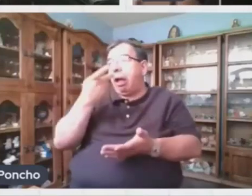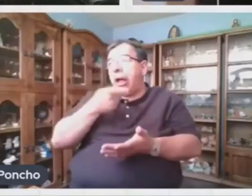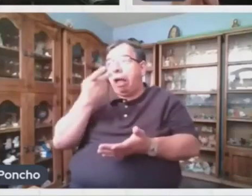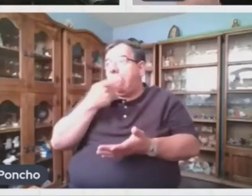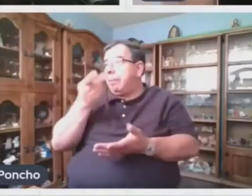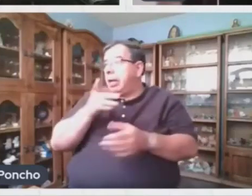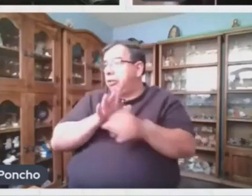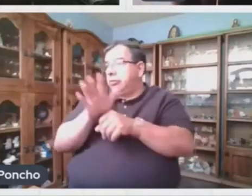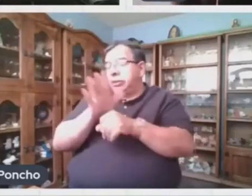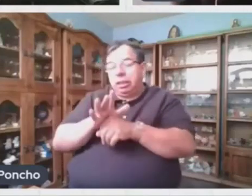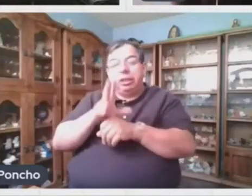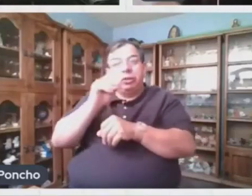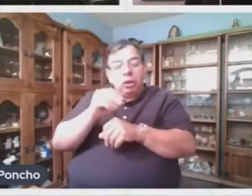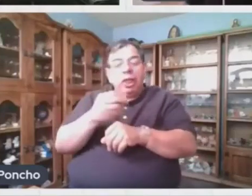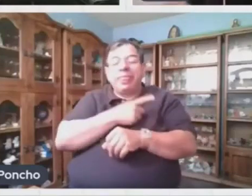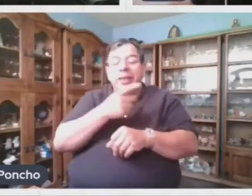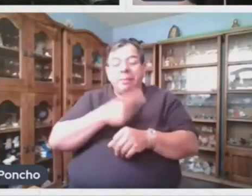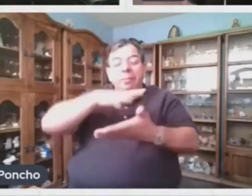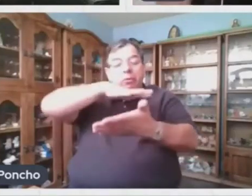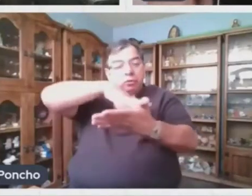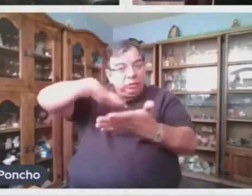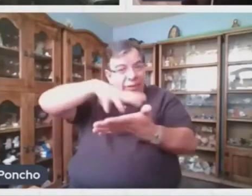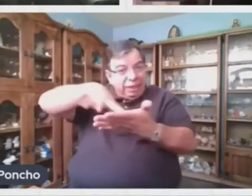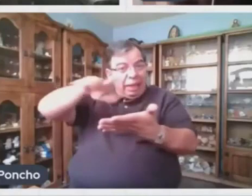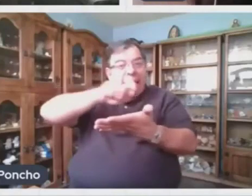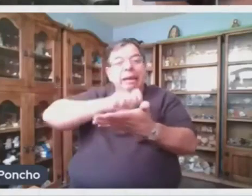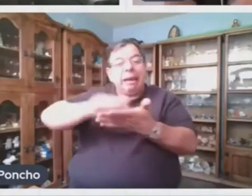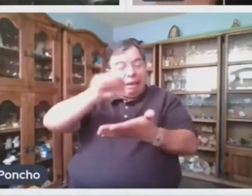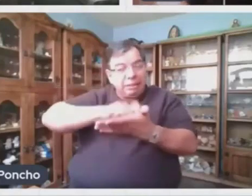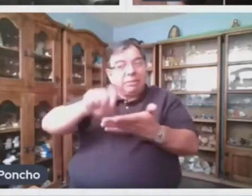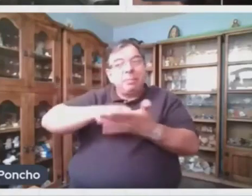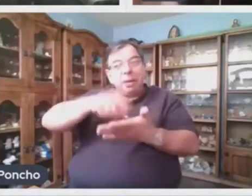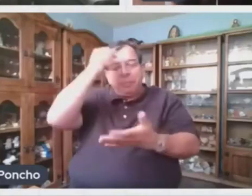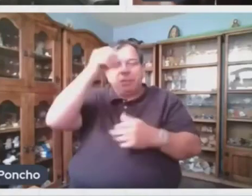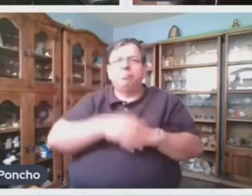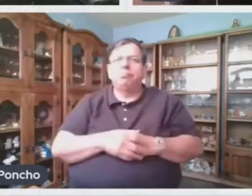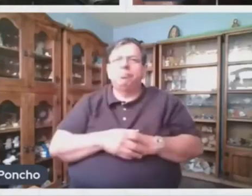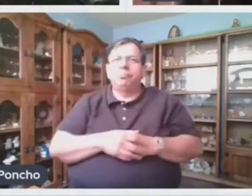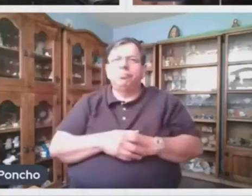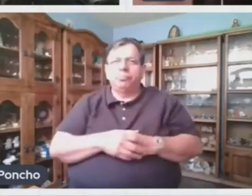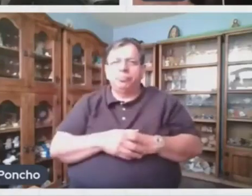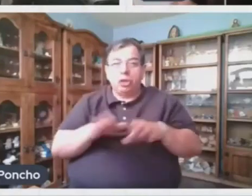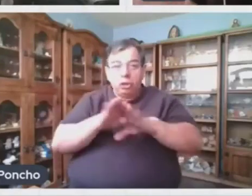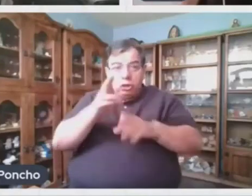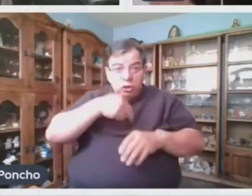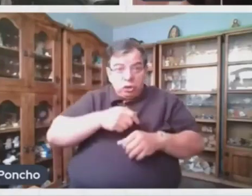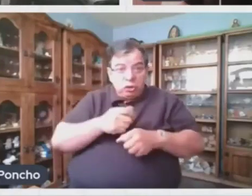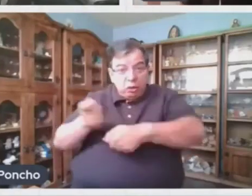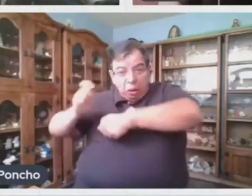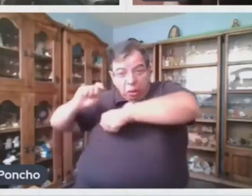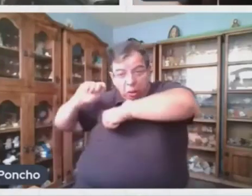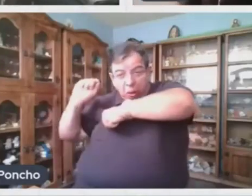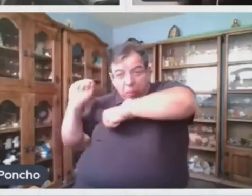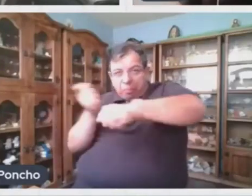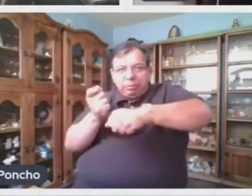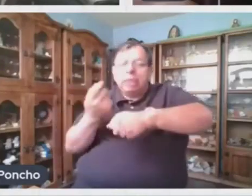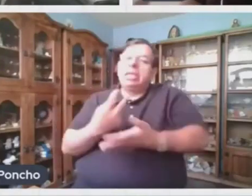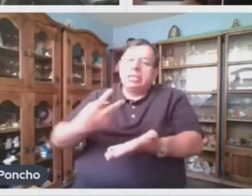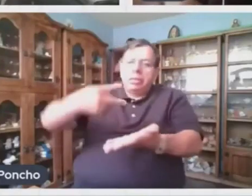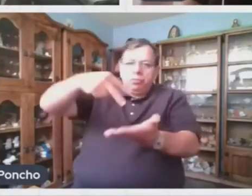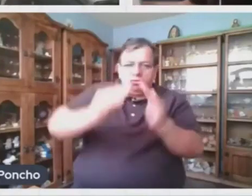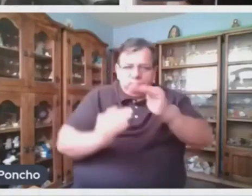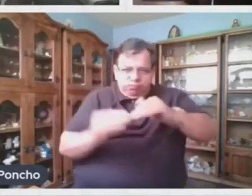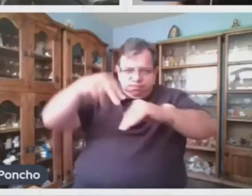realmente español si no leemos y escribimos. Imagínate. No podemos batear un home run si no nos paramos en el montículo.